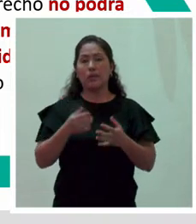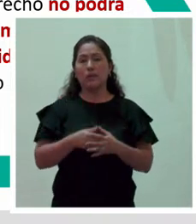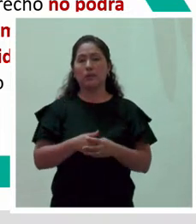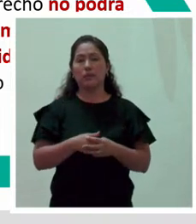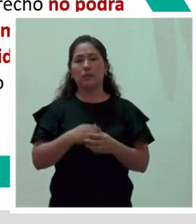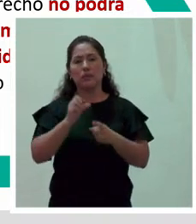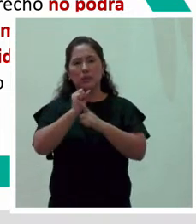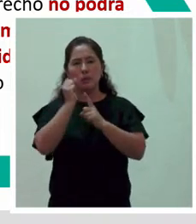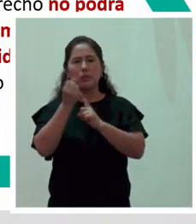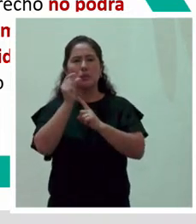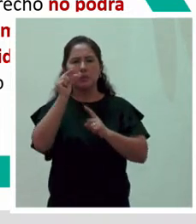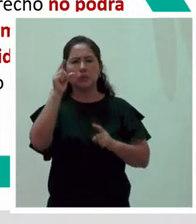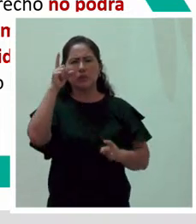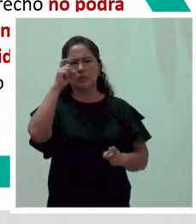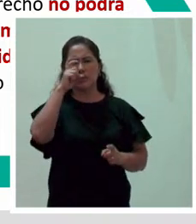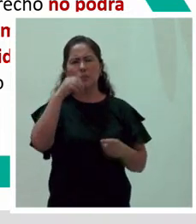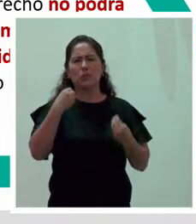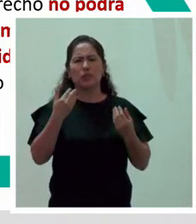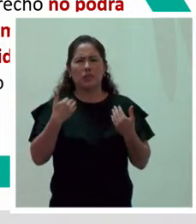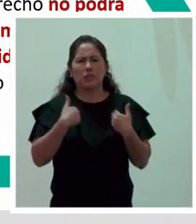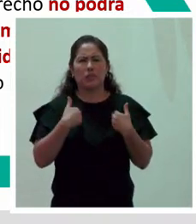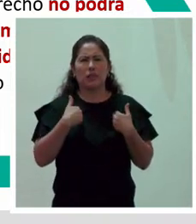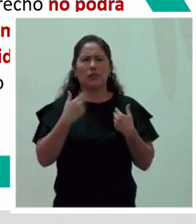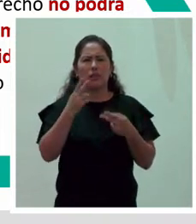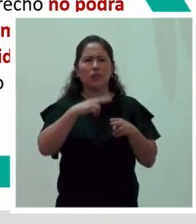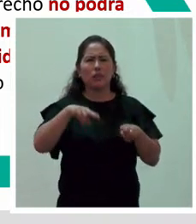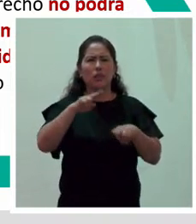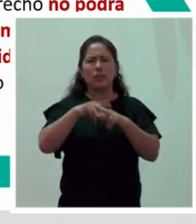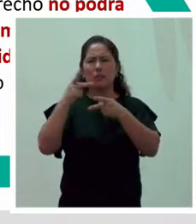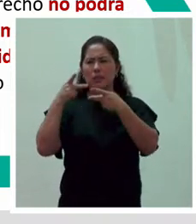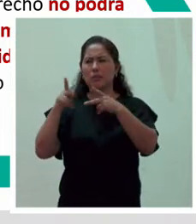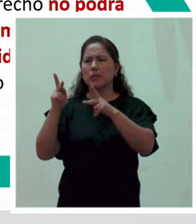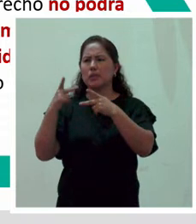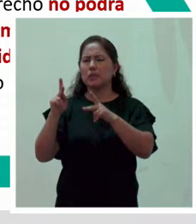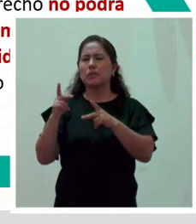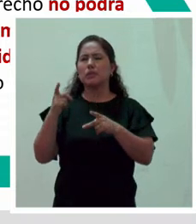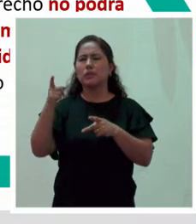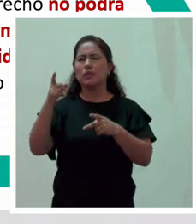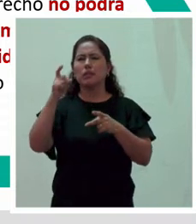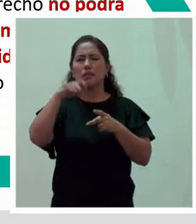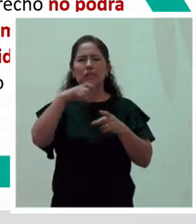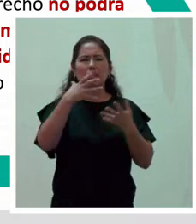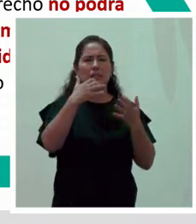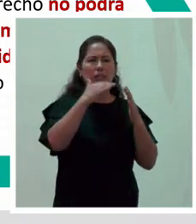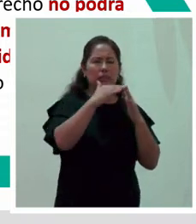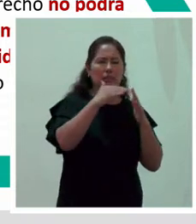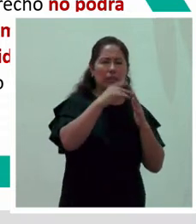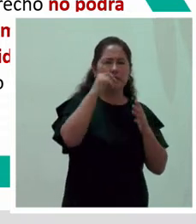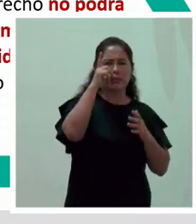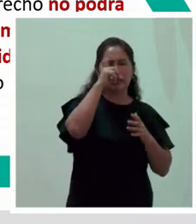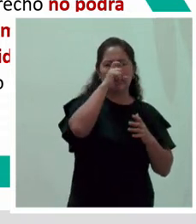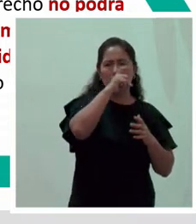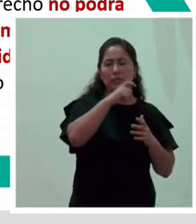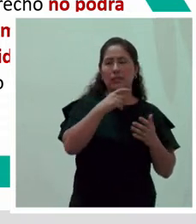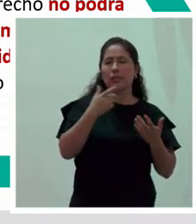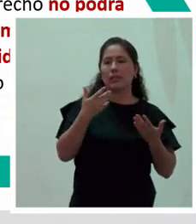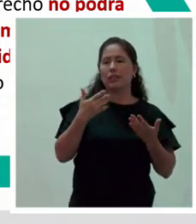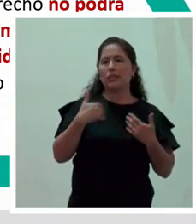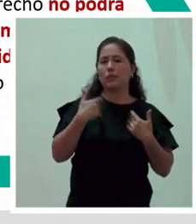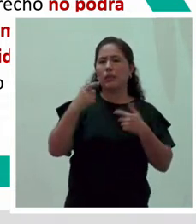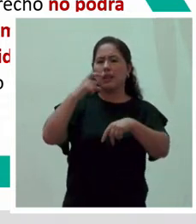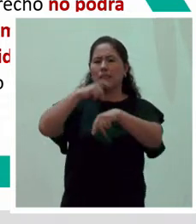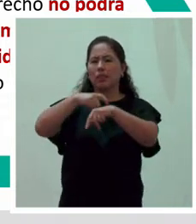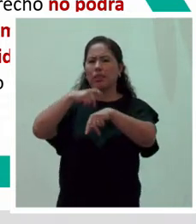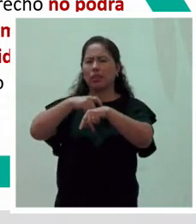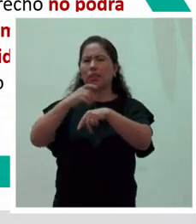difícil porque teniendo en cuenta la naturaleza del permiso, que es que la madre esté en su casa, difícilmente se le va a ir el